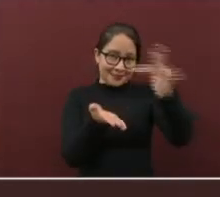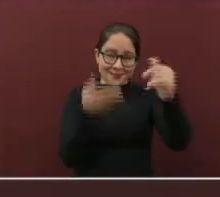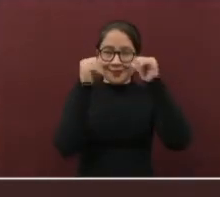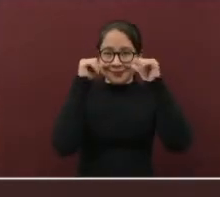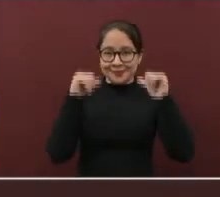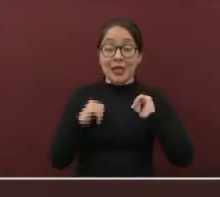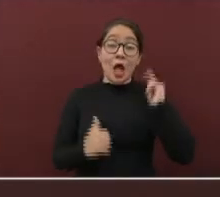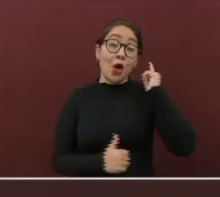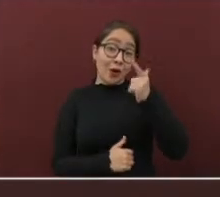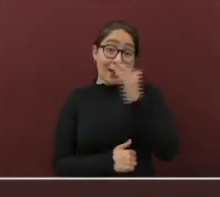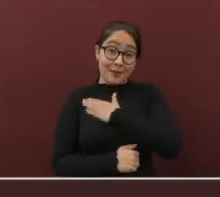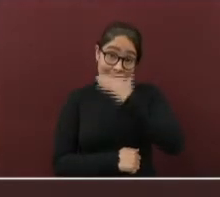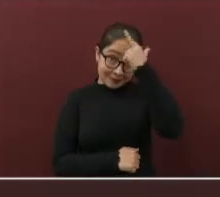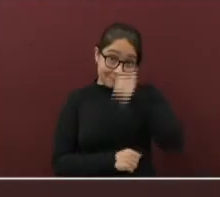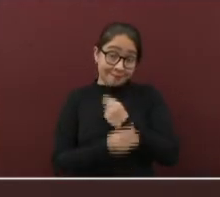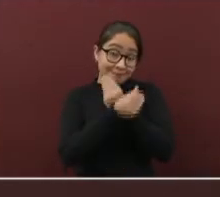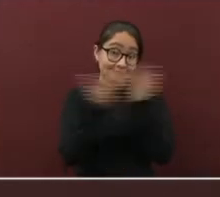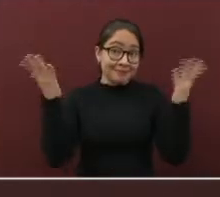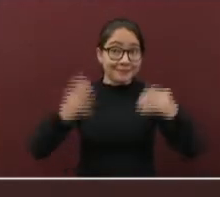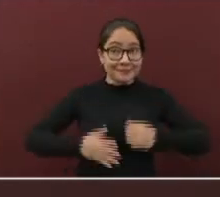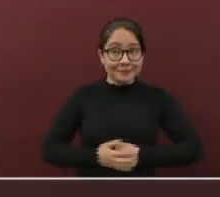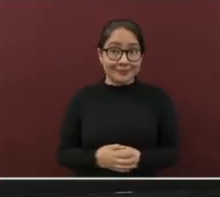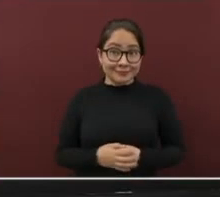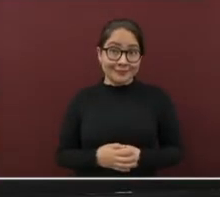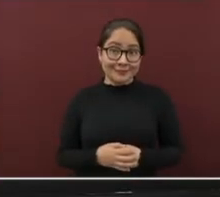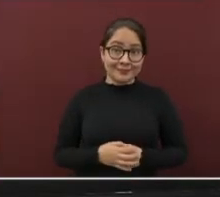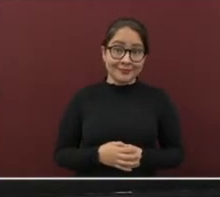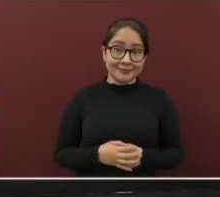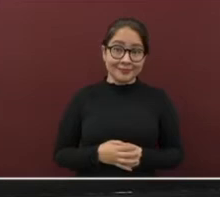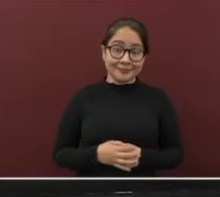y que pasen ustedes muy, pero muy buenas noches.